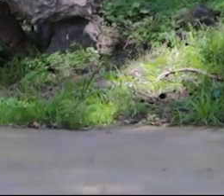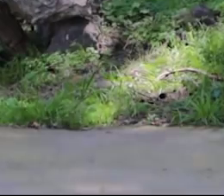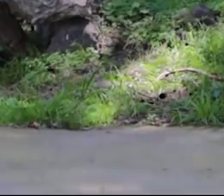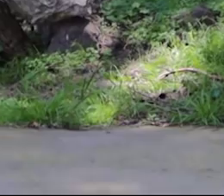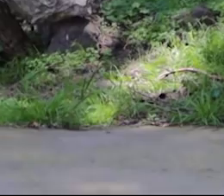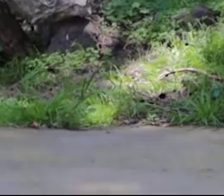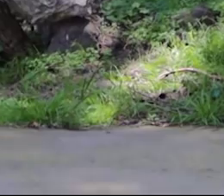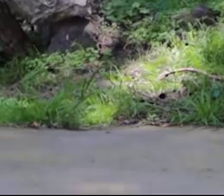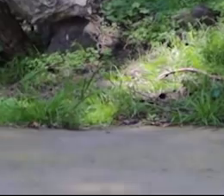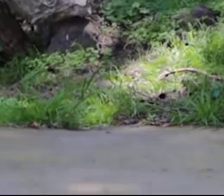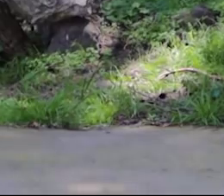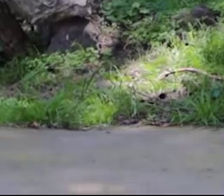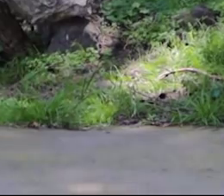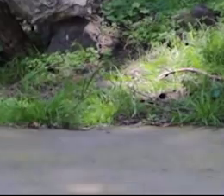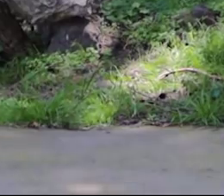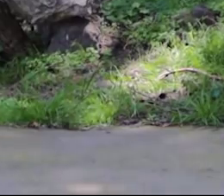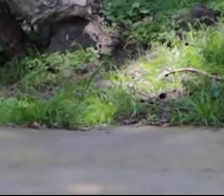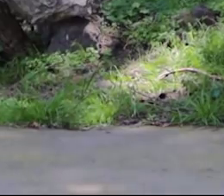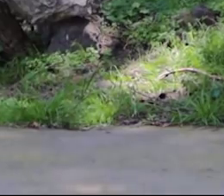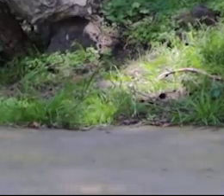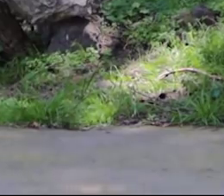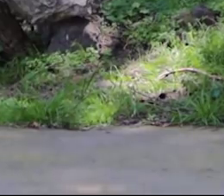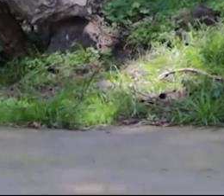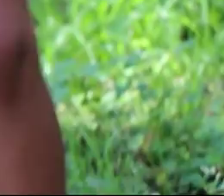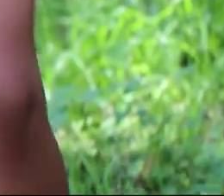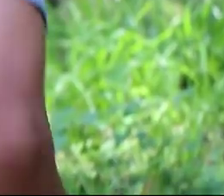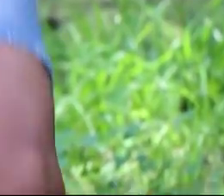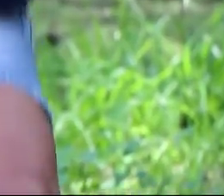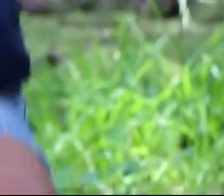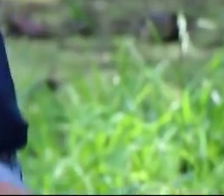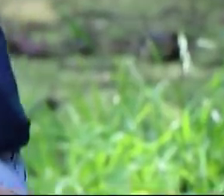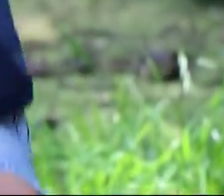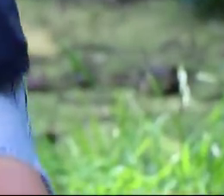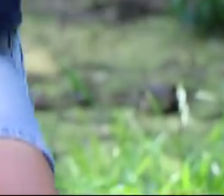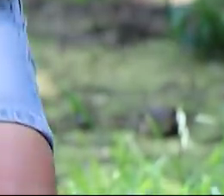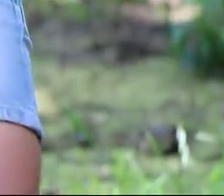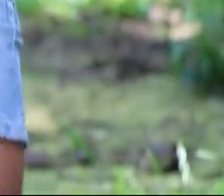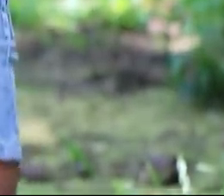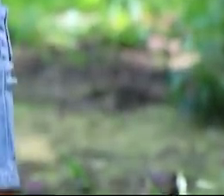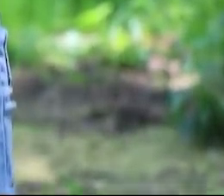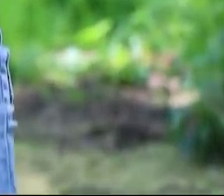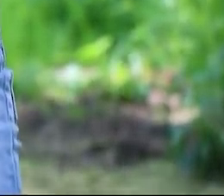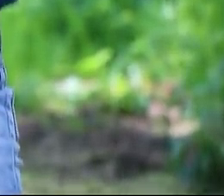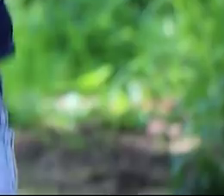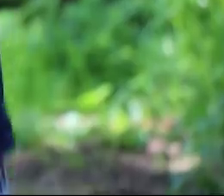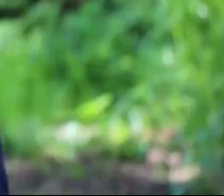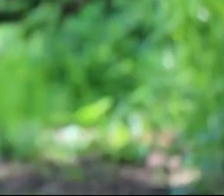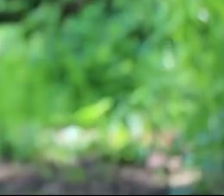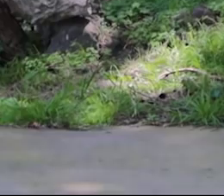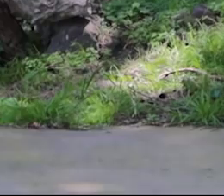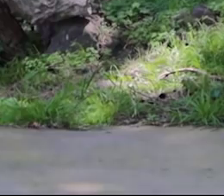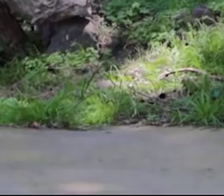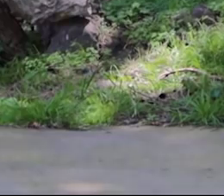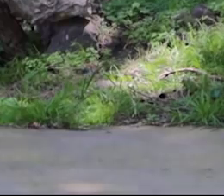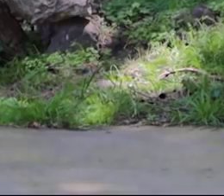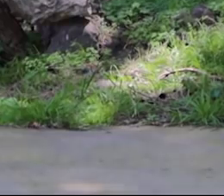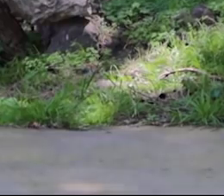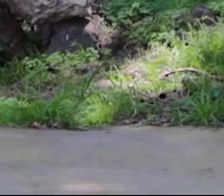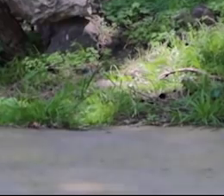más. Bien trabajado. Respira. Bien. Una más. Bien.